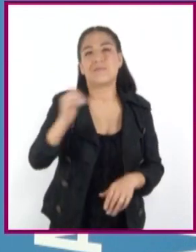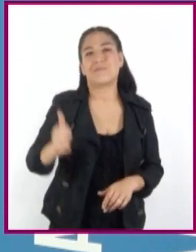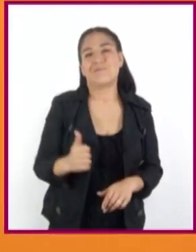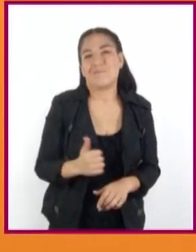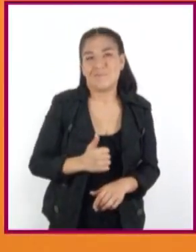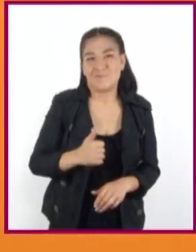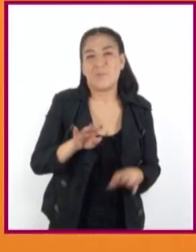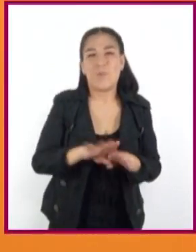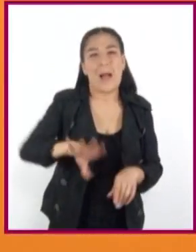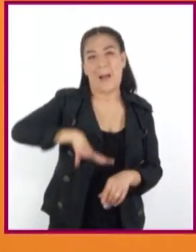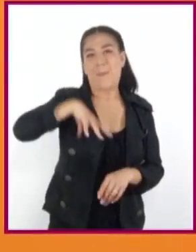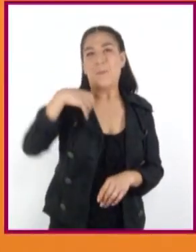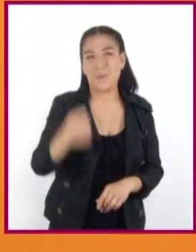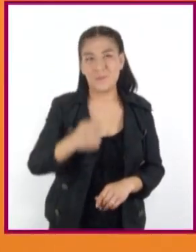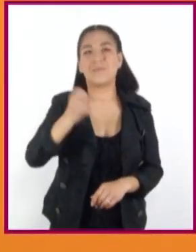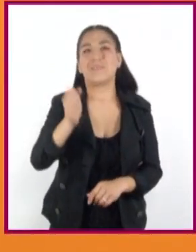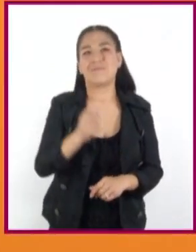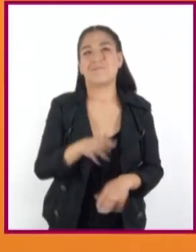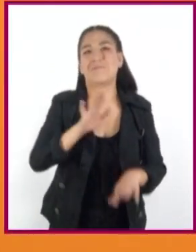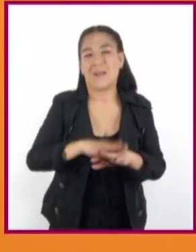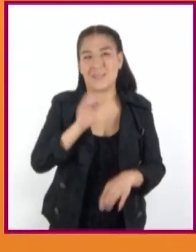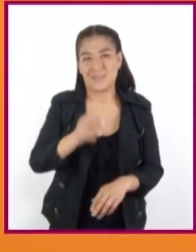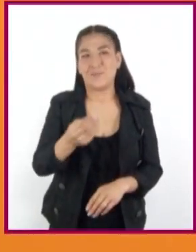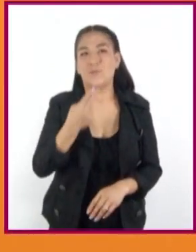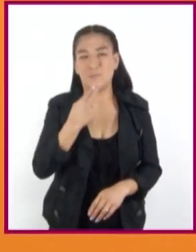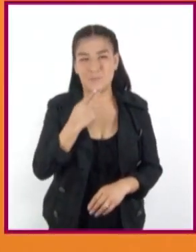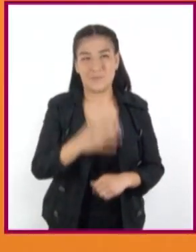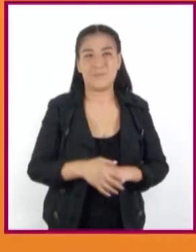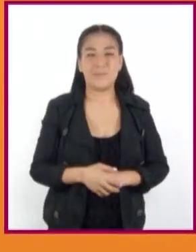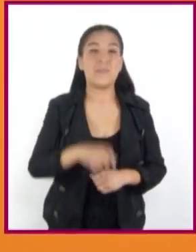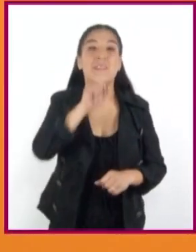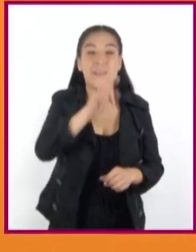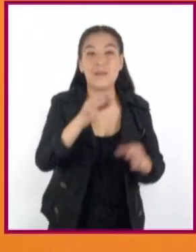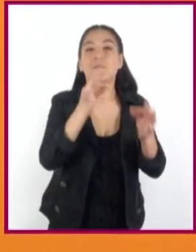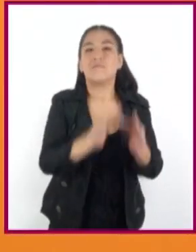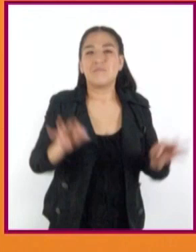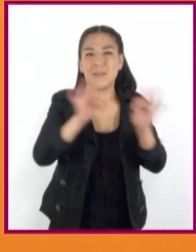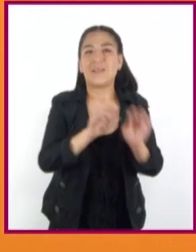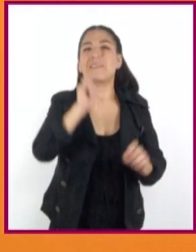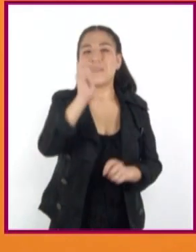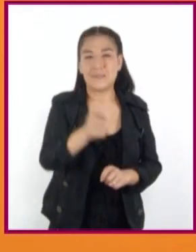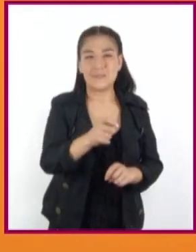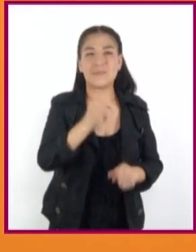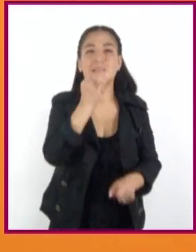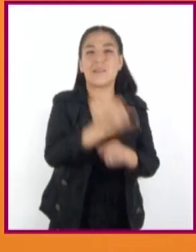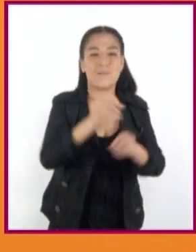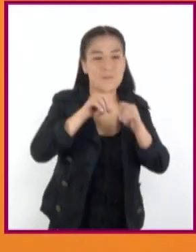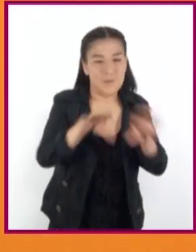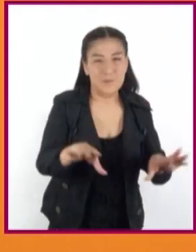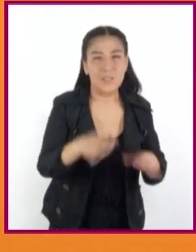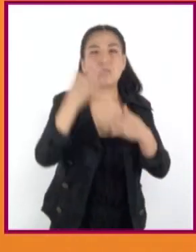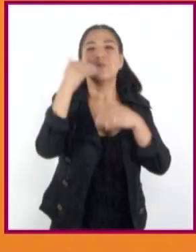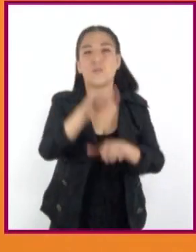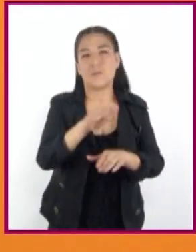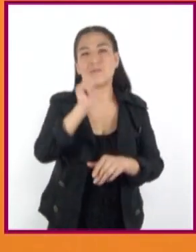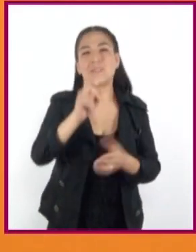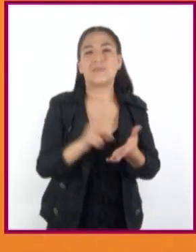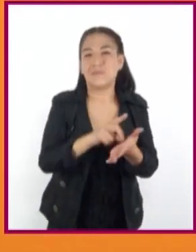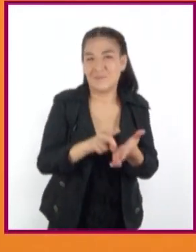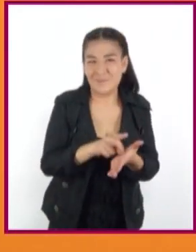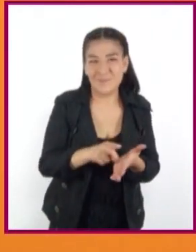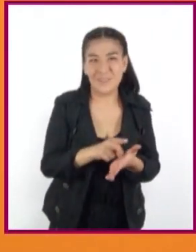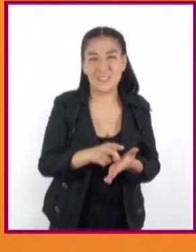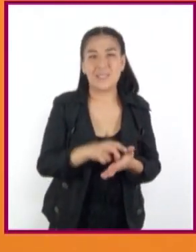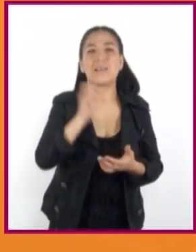su consumo. Resaltamos la importancia de estar informadas e informados acerca de las adicciones